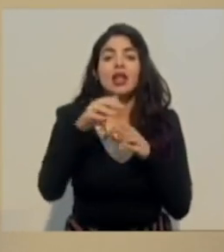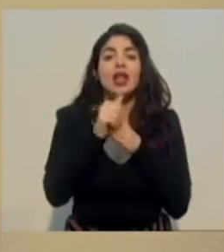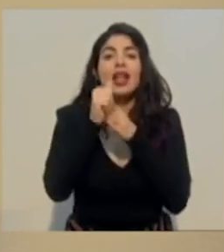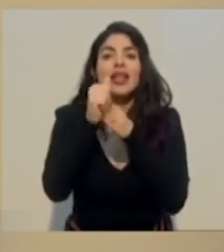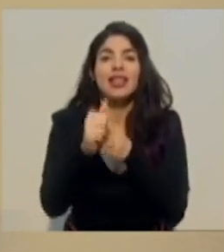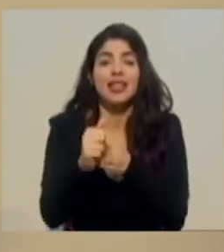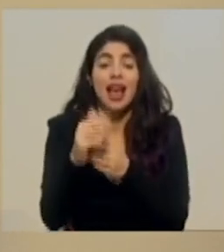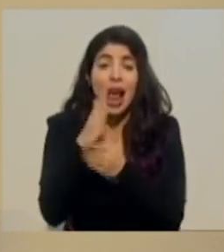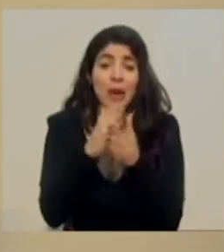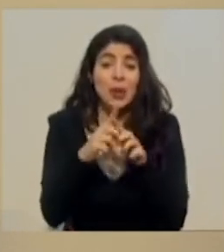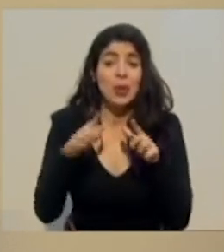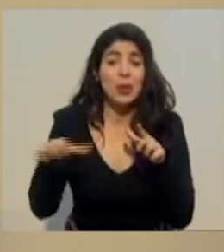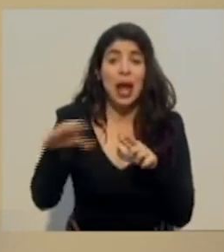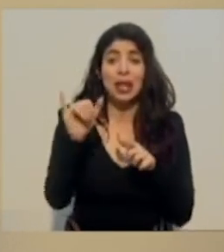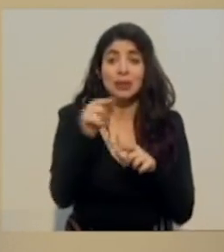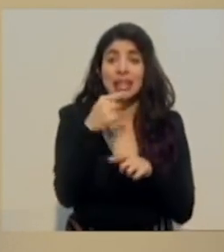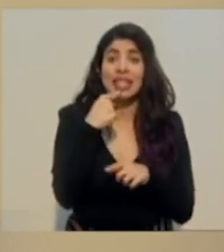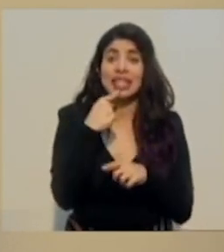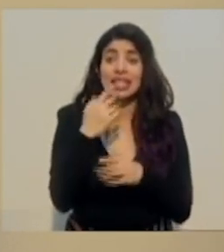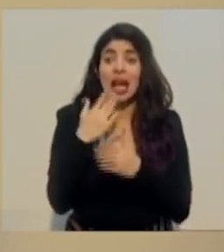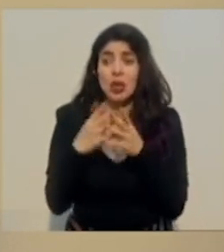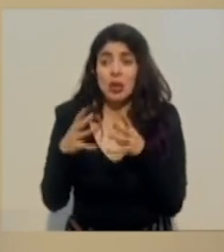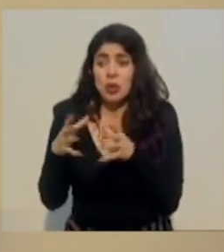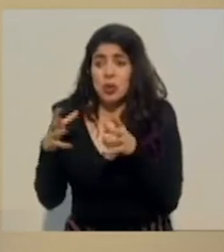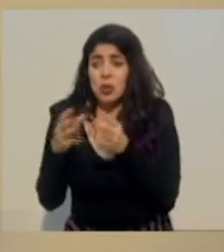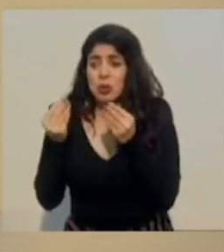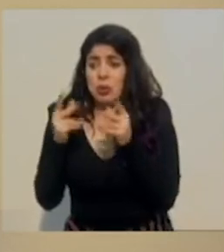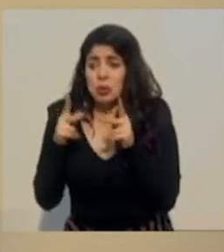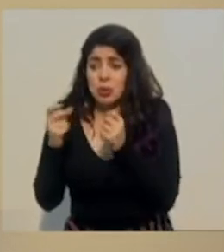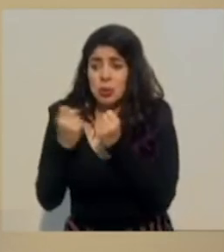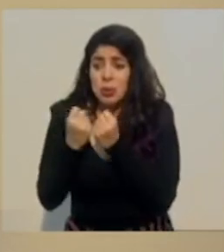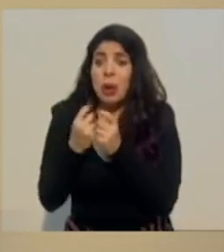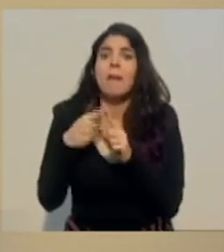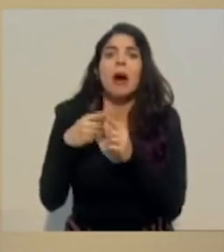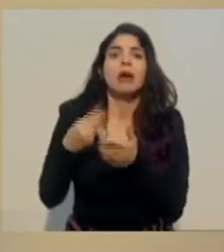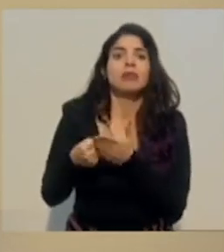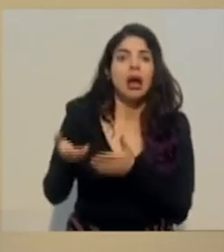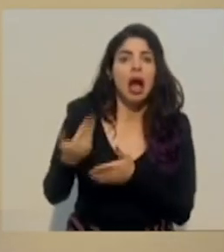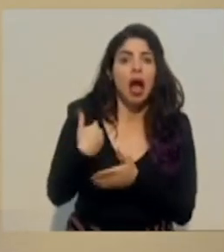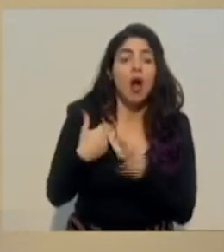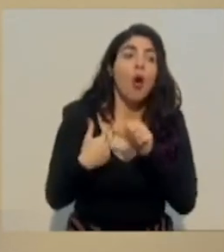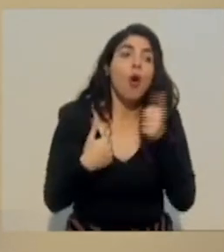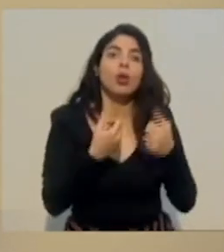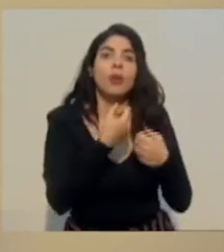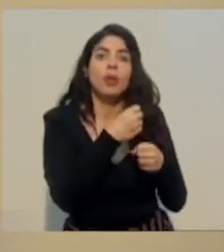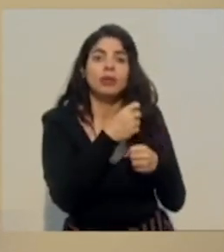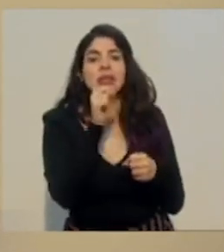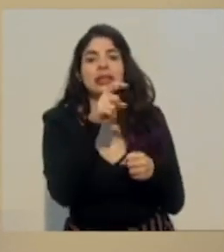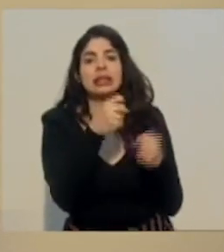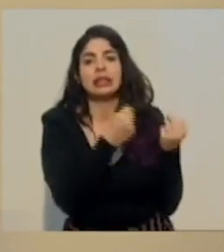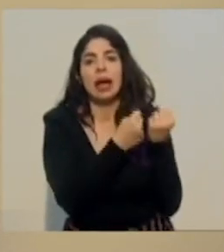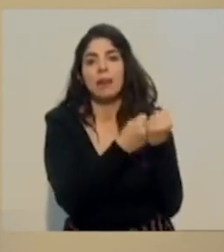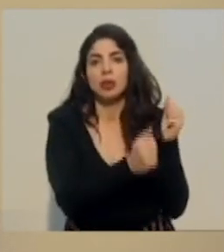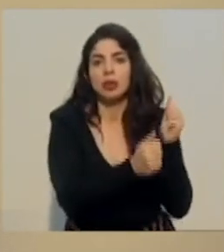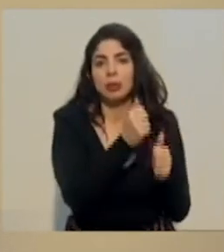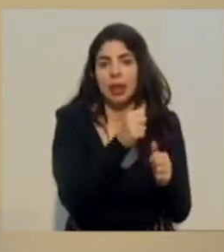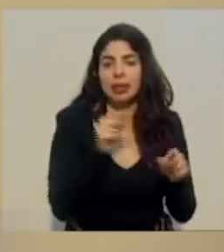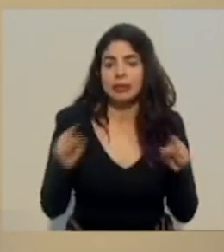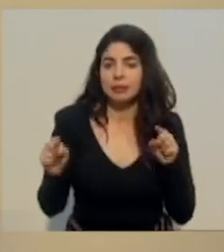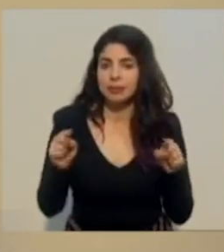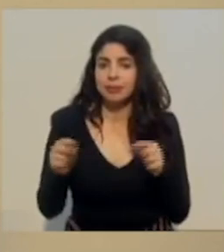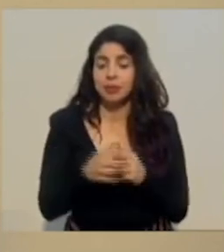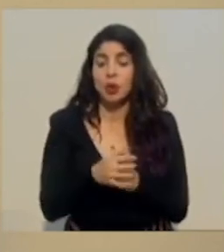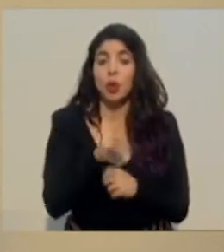densidad, sino tienen recursos. Tenemos otras munis que tenemos que acompañarlas más. La UNGEL y la NAE hacen un trabajo,